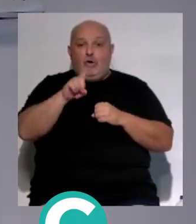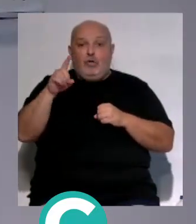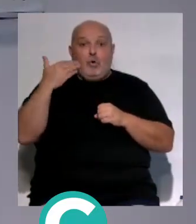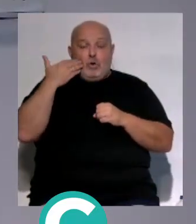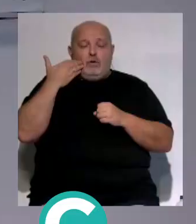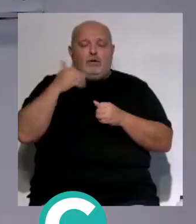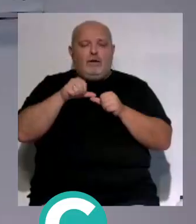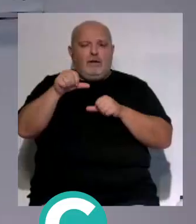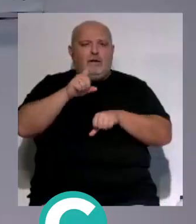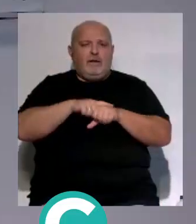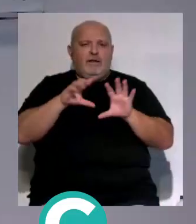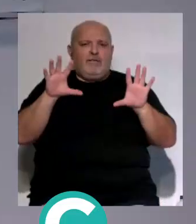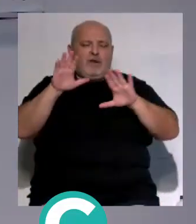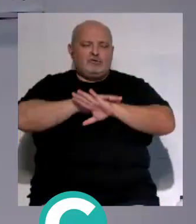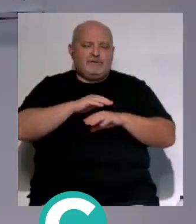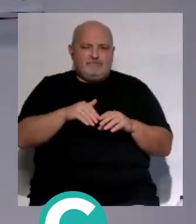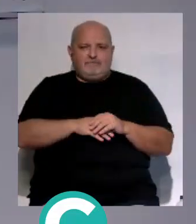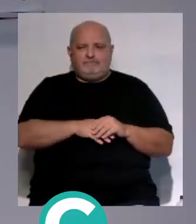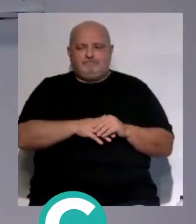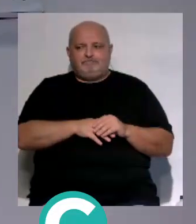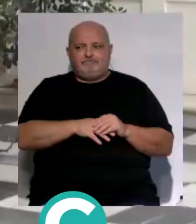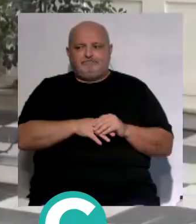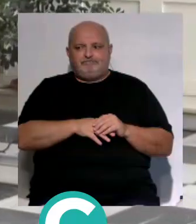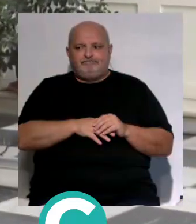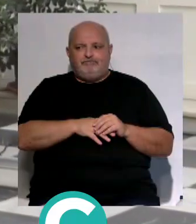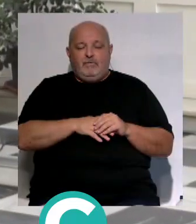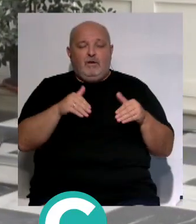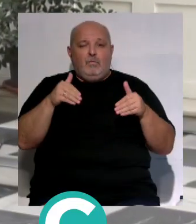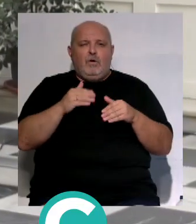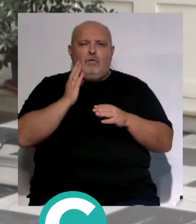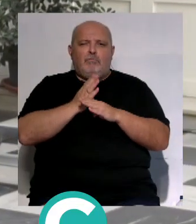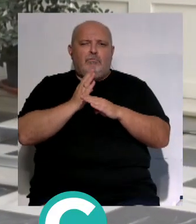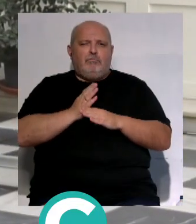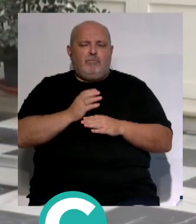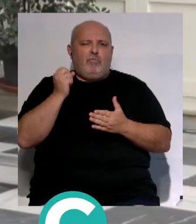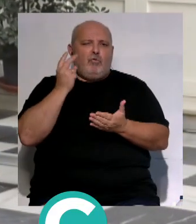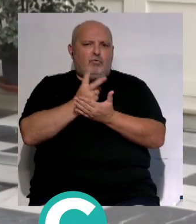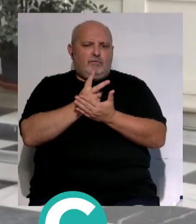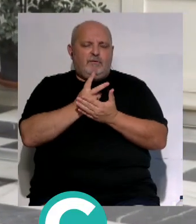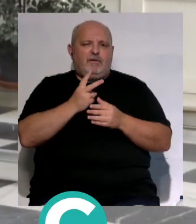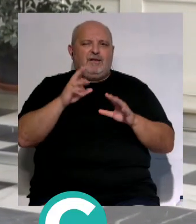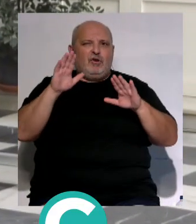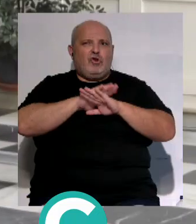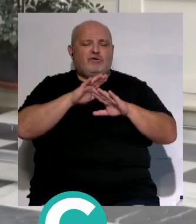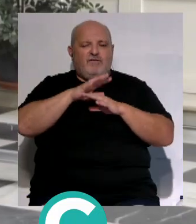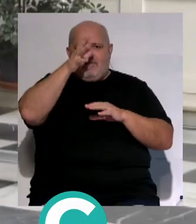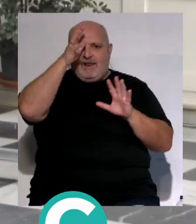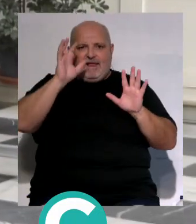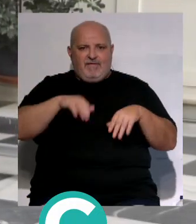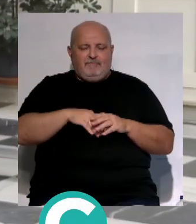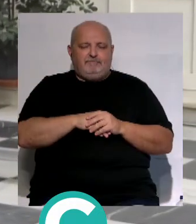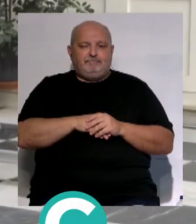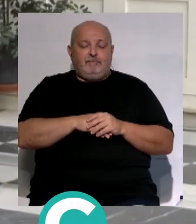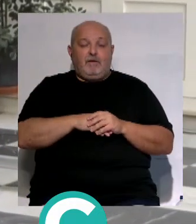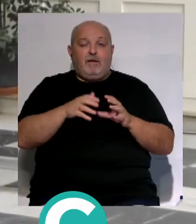julio a partir de las 10 de la noche. Los jueves vuelven a ponerse flamencos en las noches de verano en Cádiz.